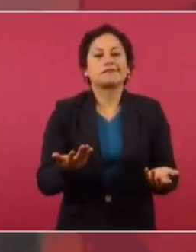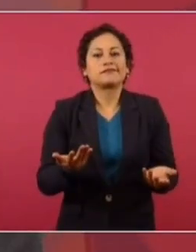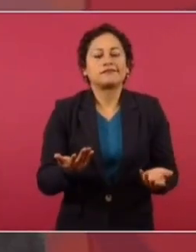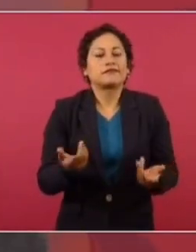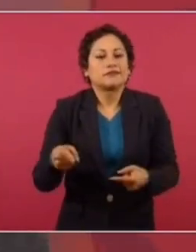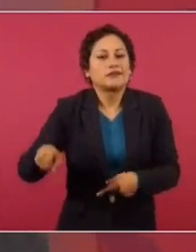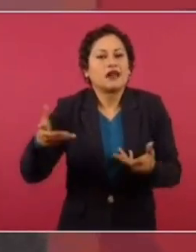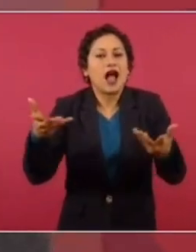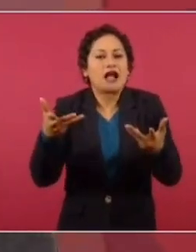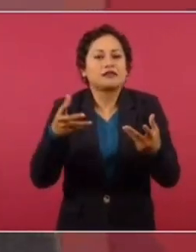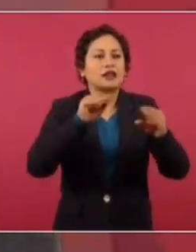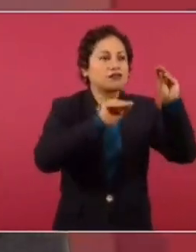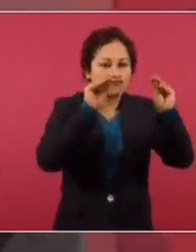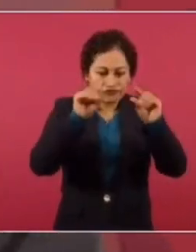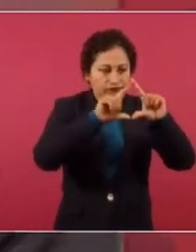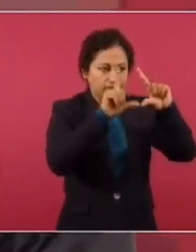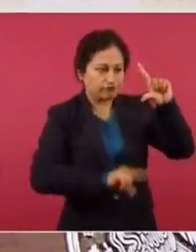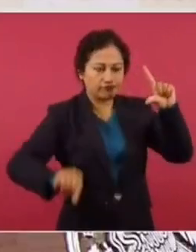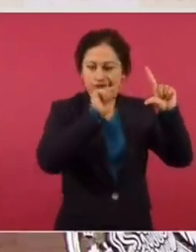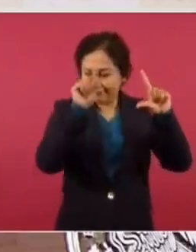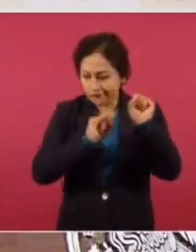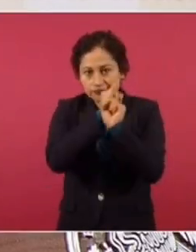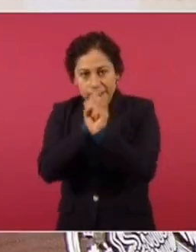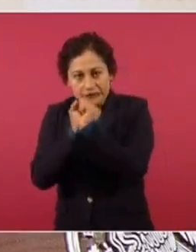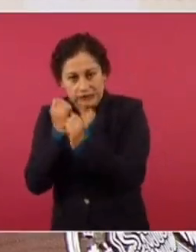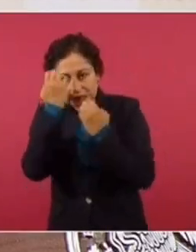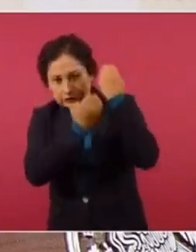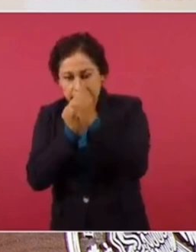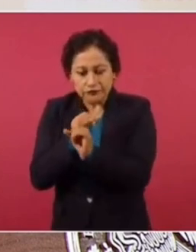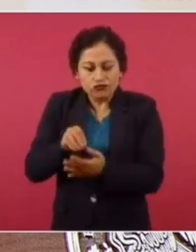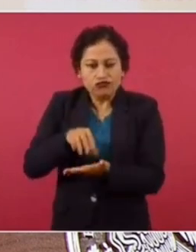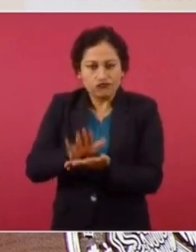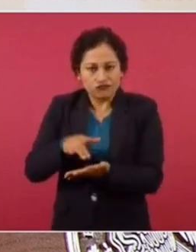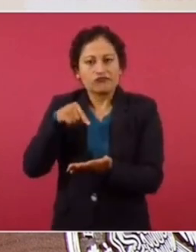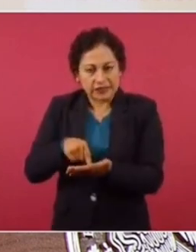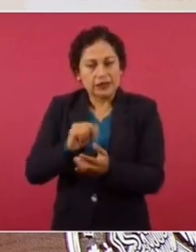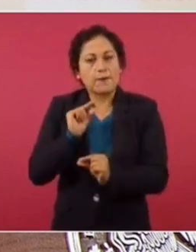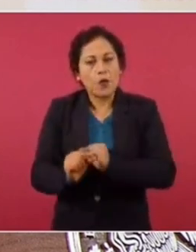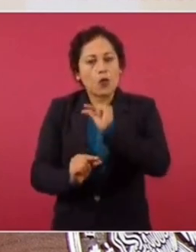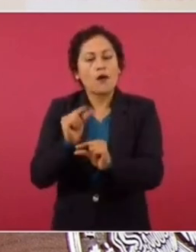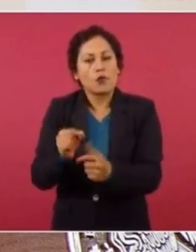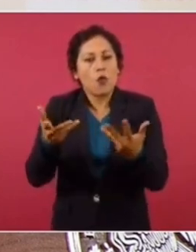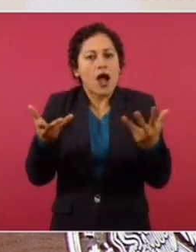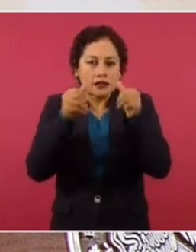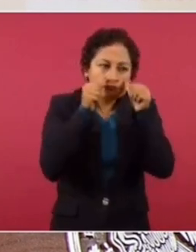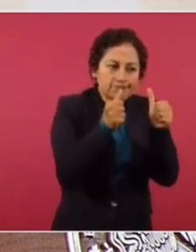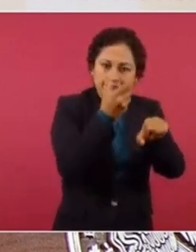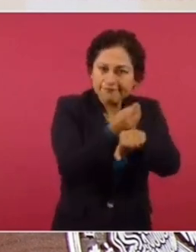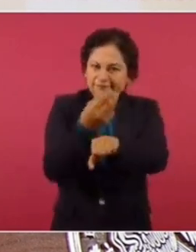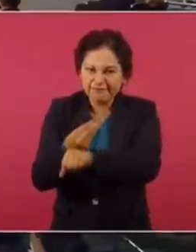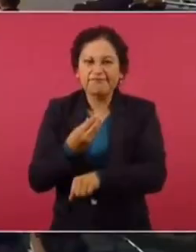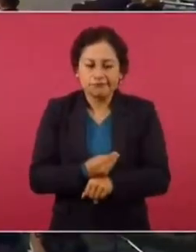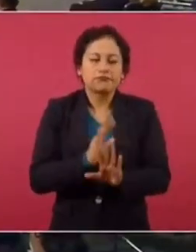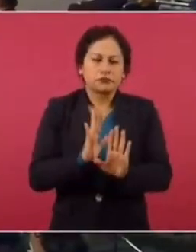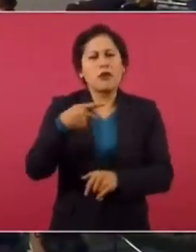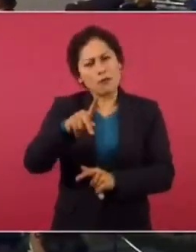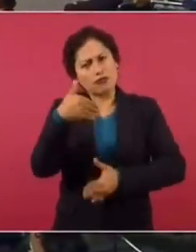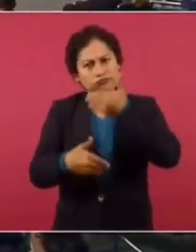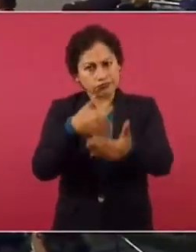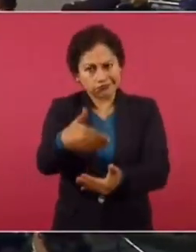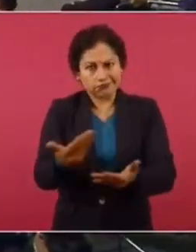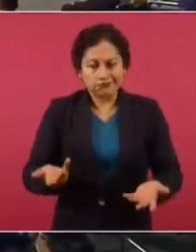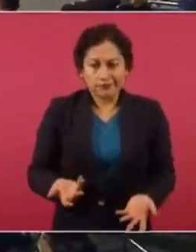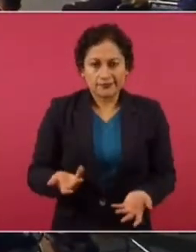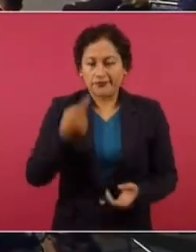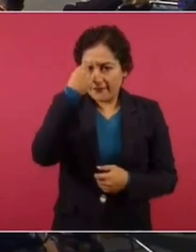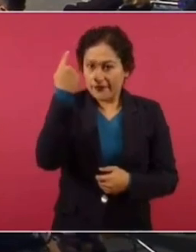diagnóstico general y se va avanzando poco a poco, pero muy bien, para que